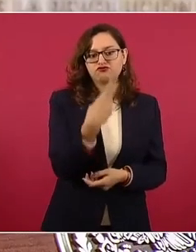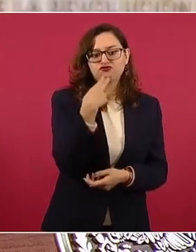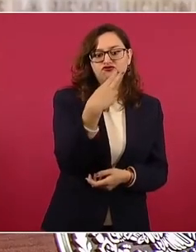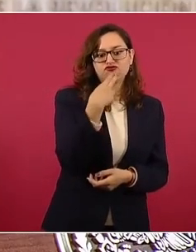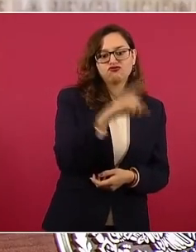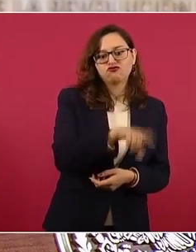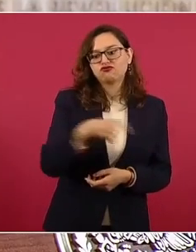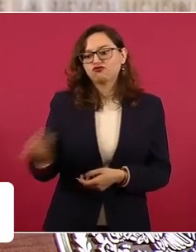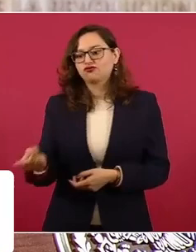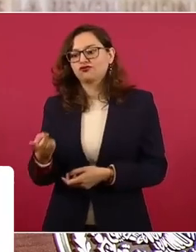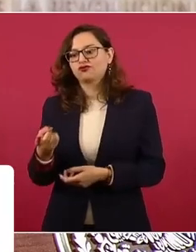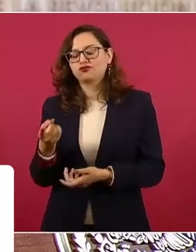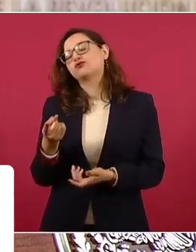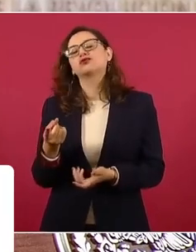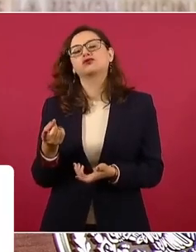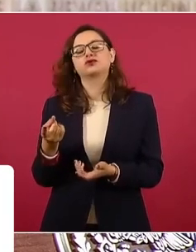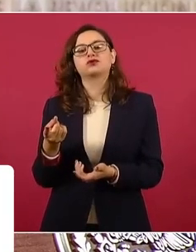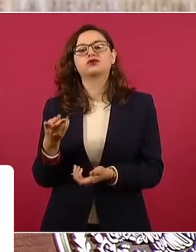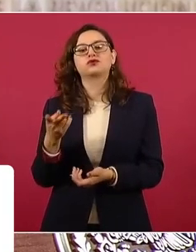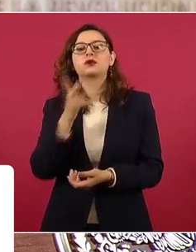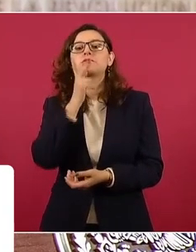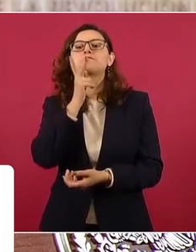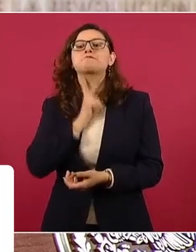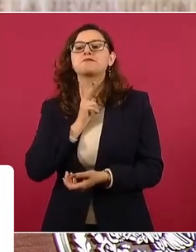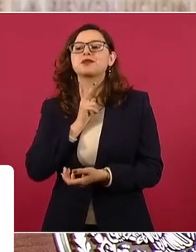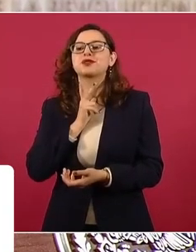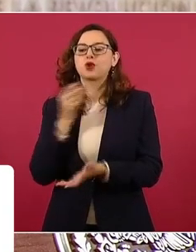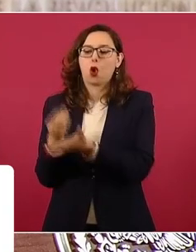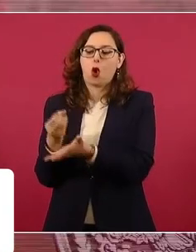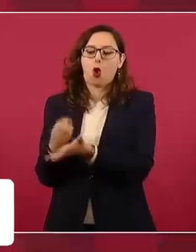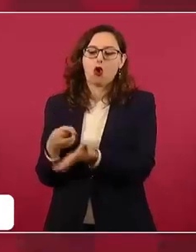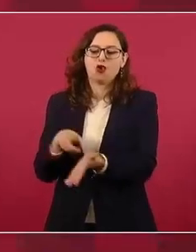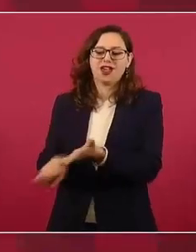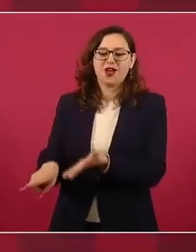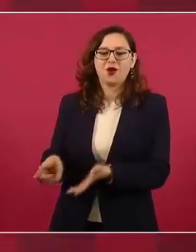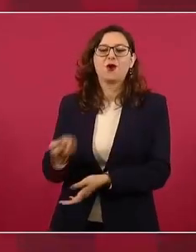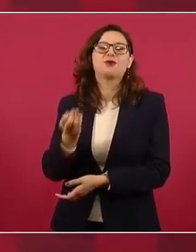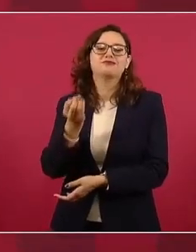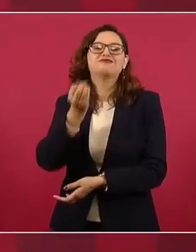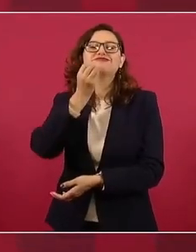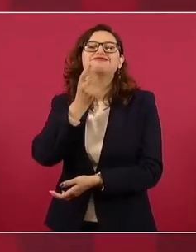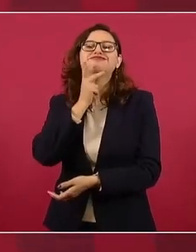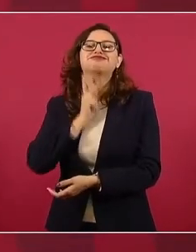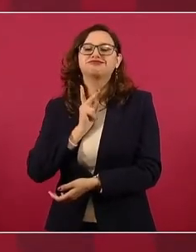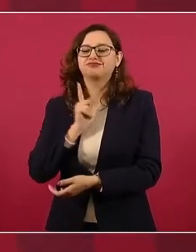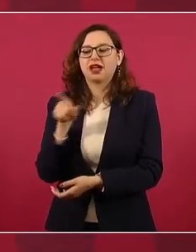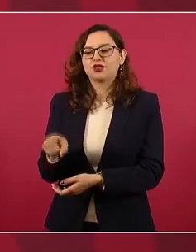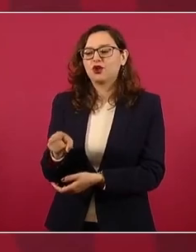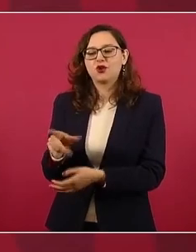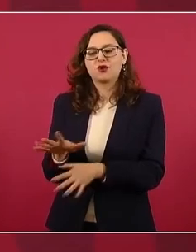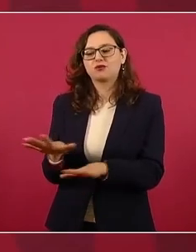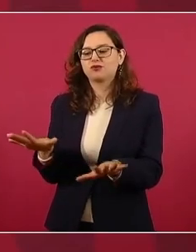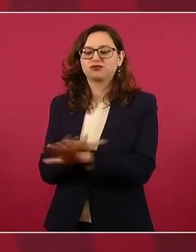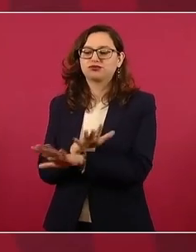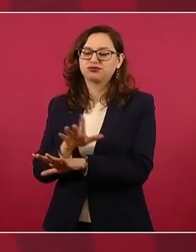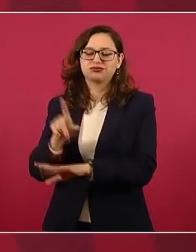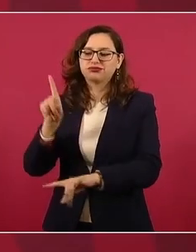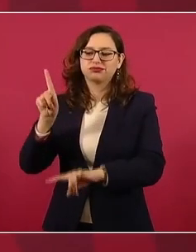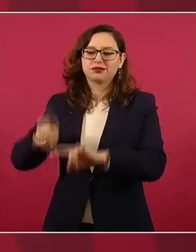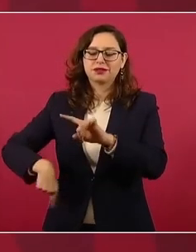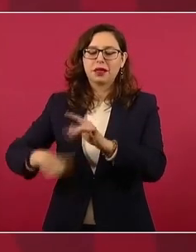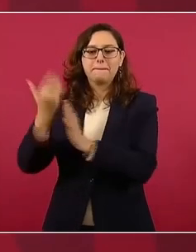porque este mineral, el litio, permite hacer baterías